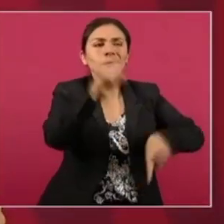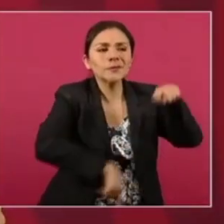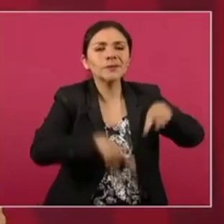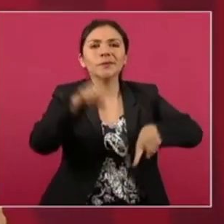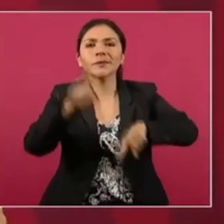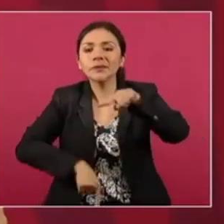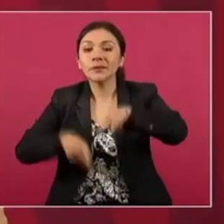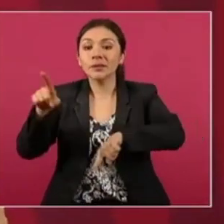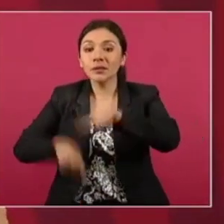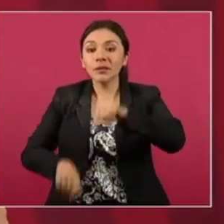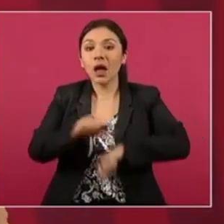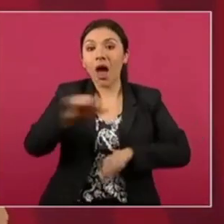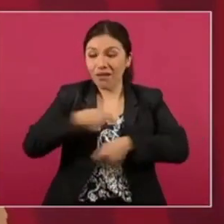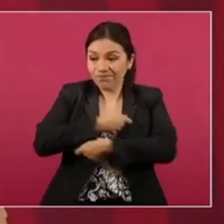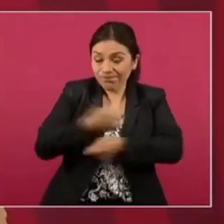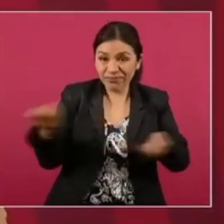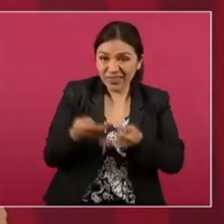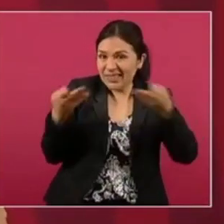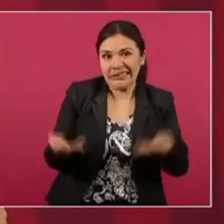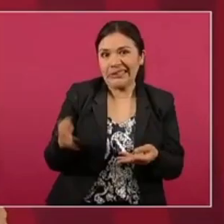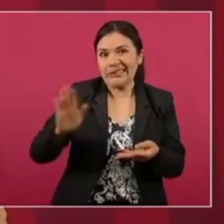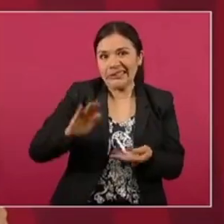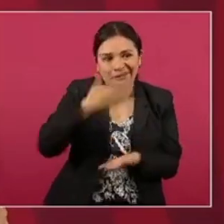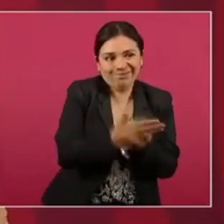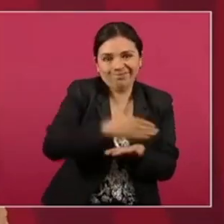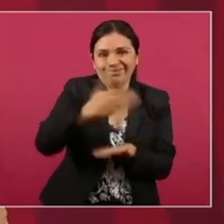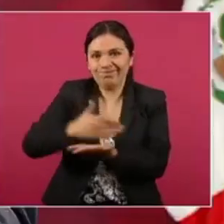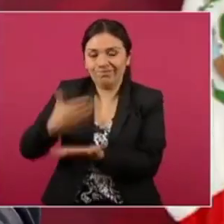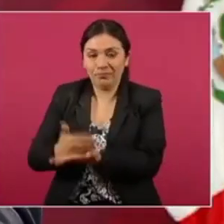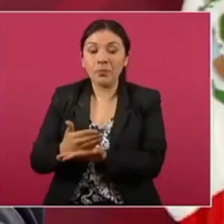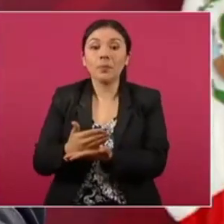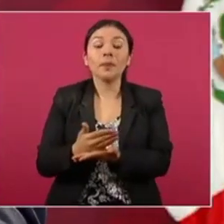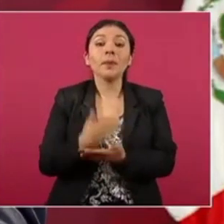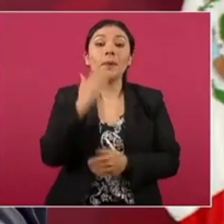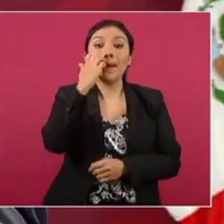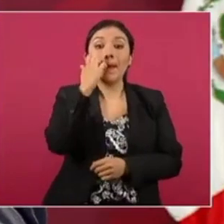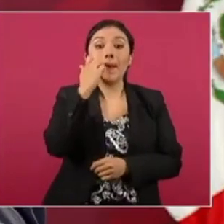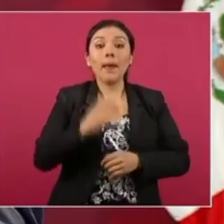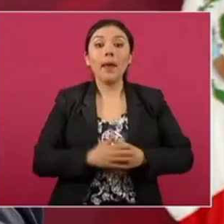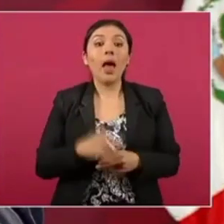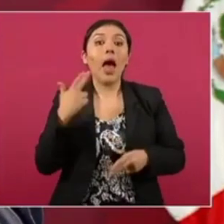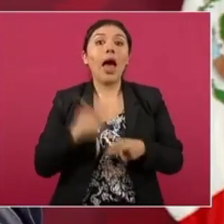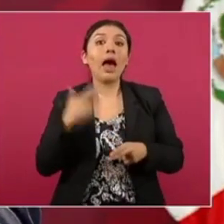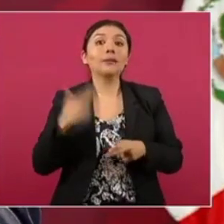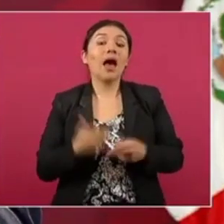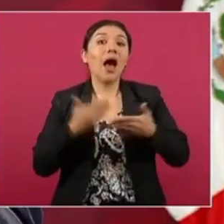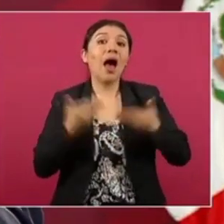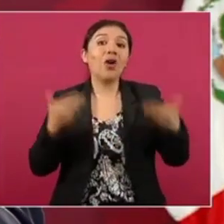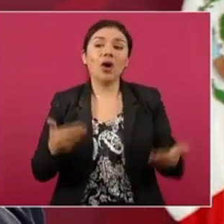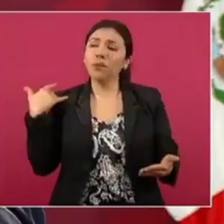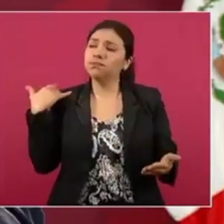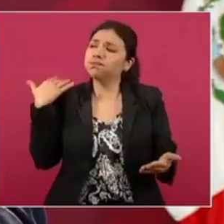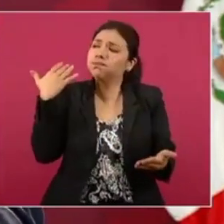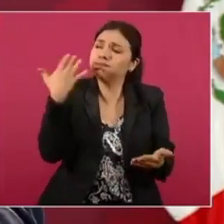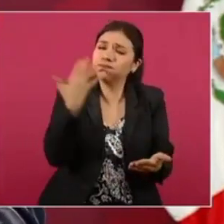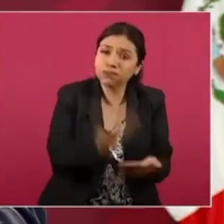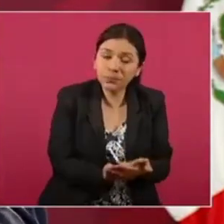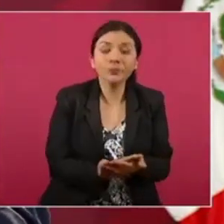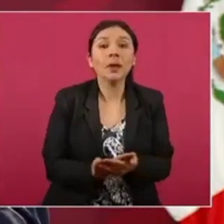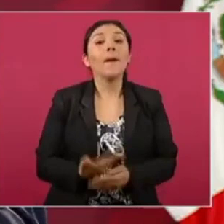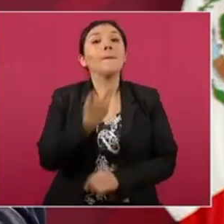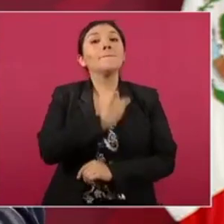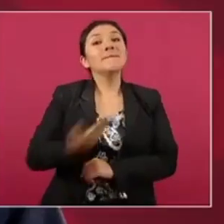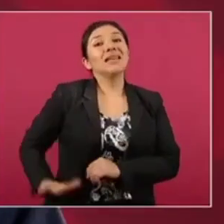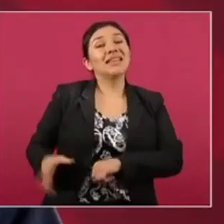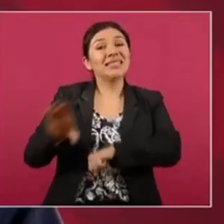la entrega de la tierra y se llega a nuestros tiempos y Salinas